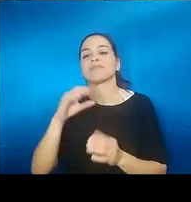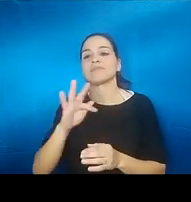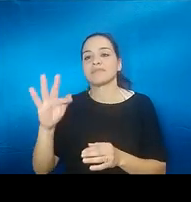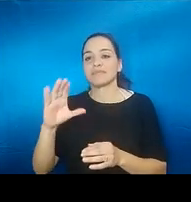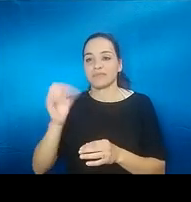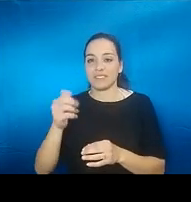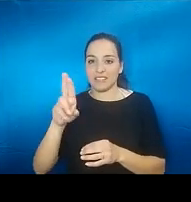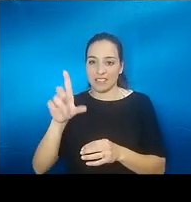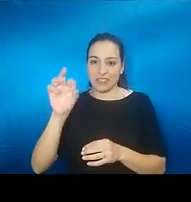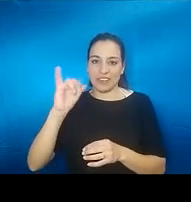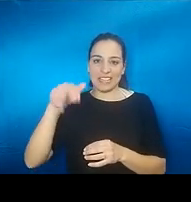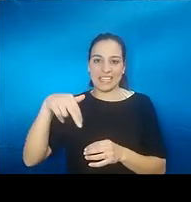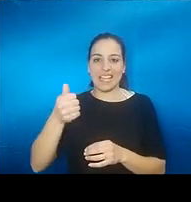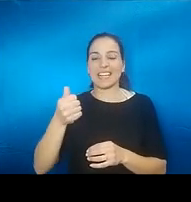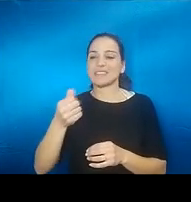buenas tardes